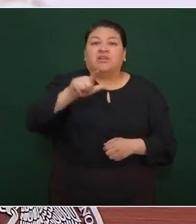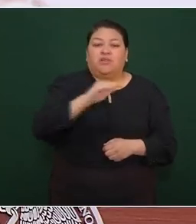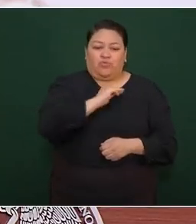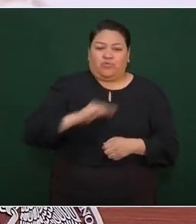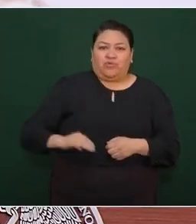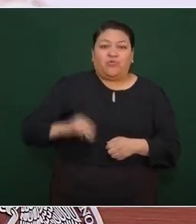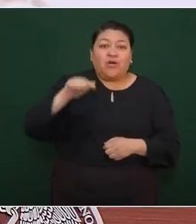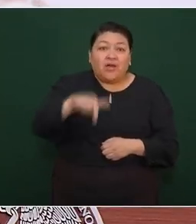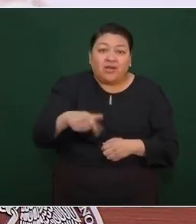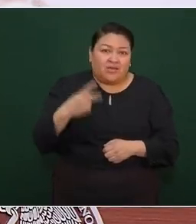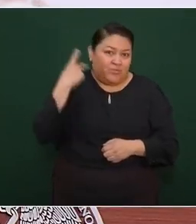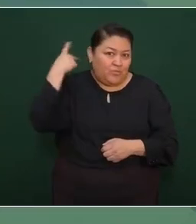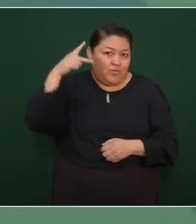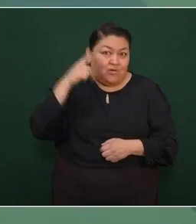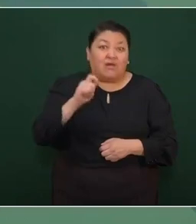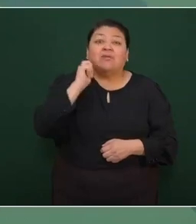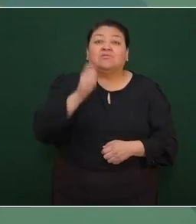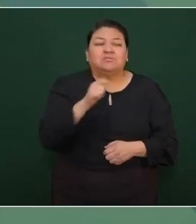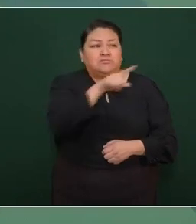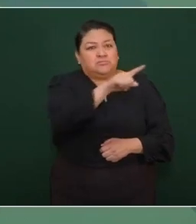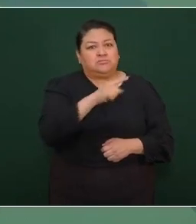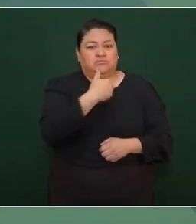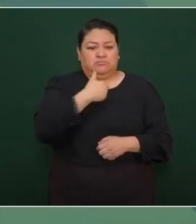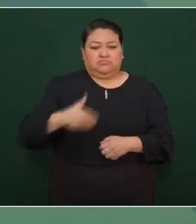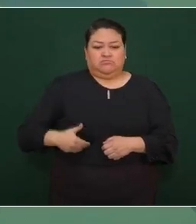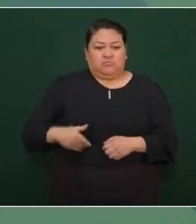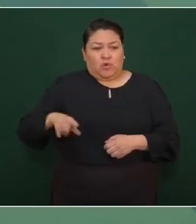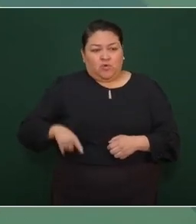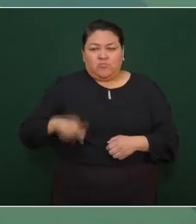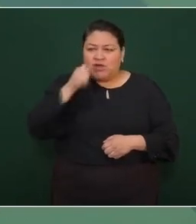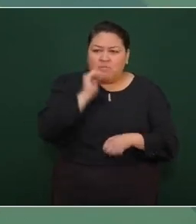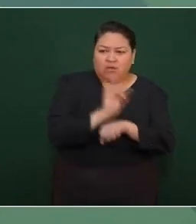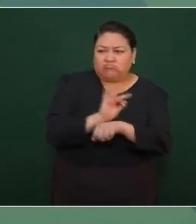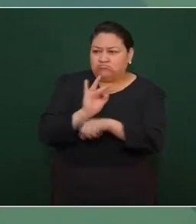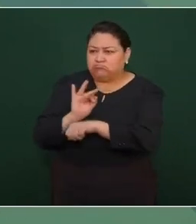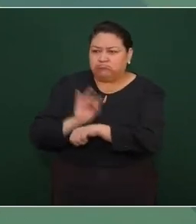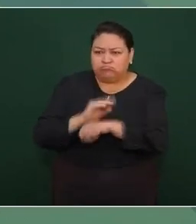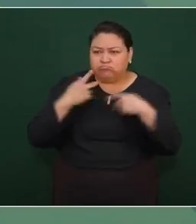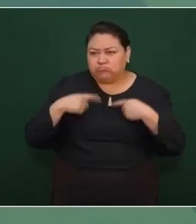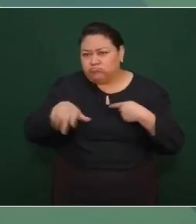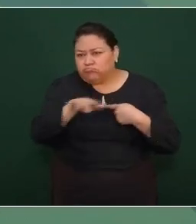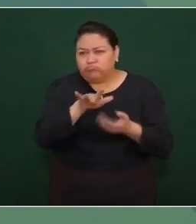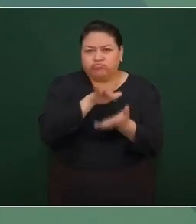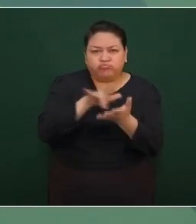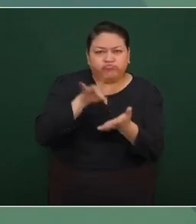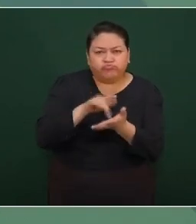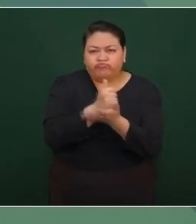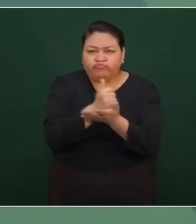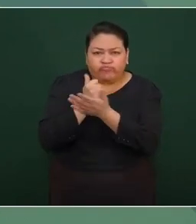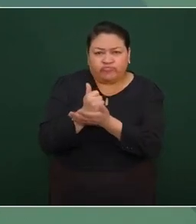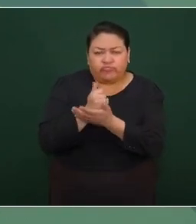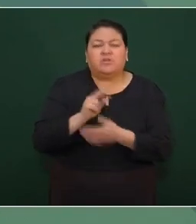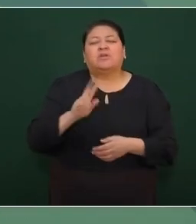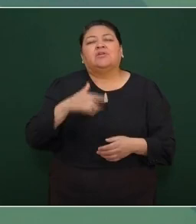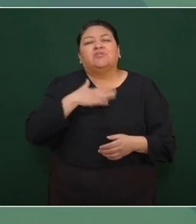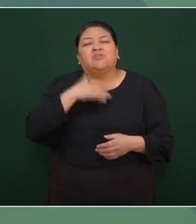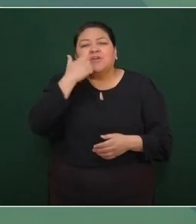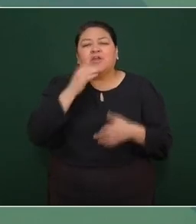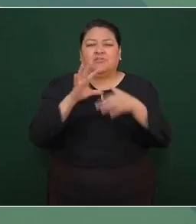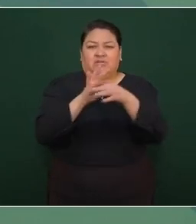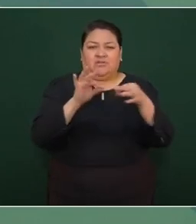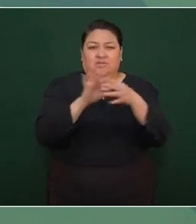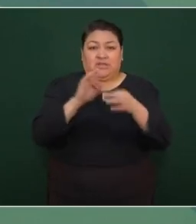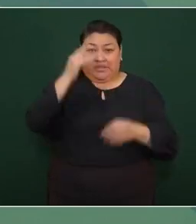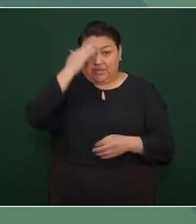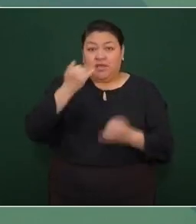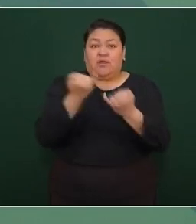Puebla, lo que habla del compromiso de usted y su gobierno con el pueblo. No quisiera despedirme sin mencionar a la